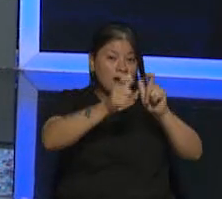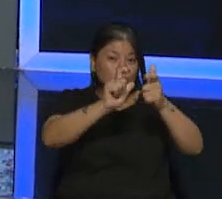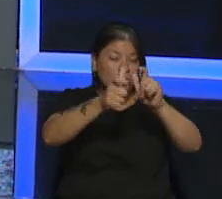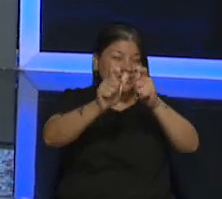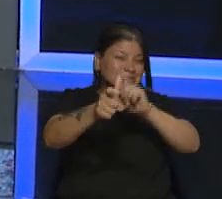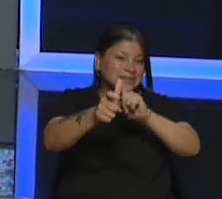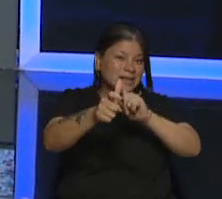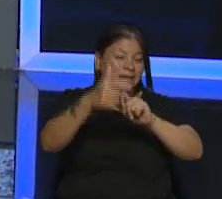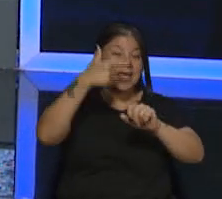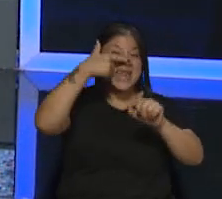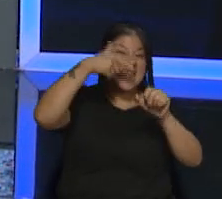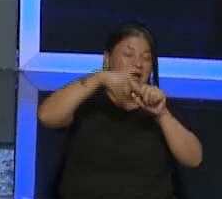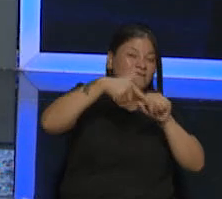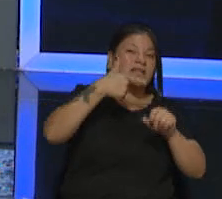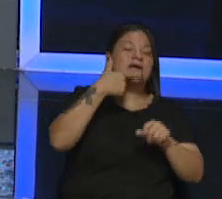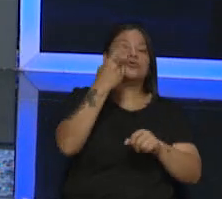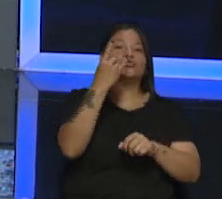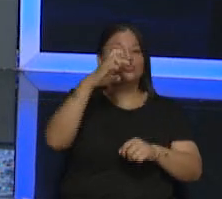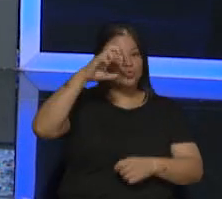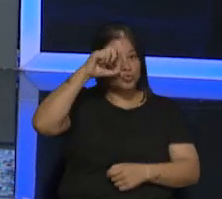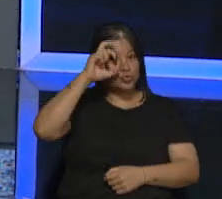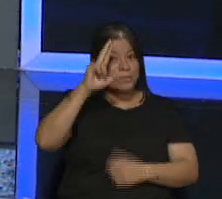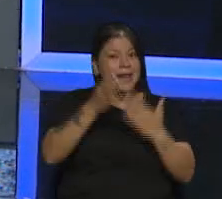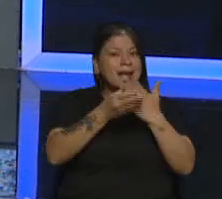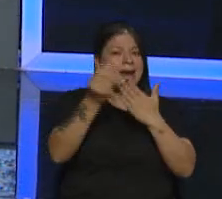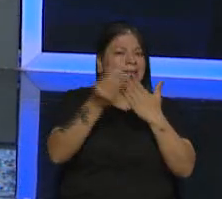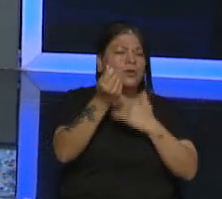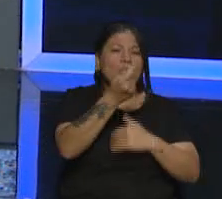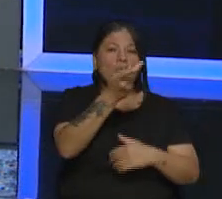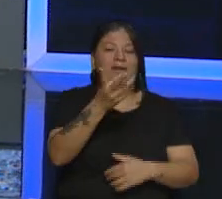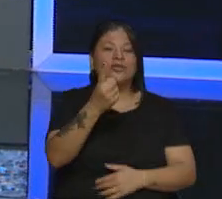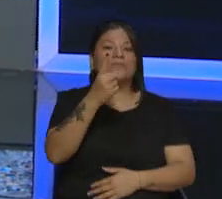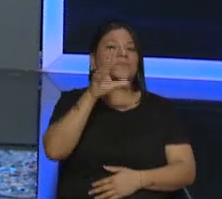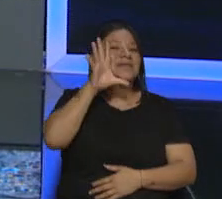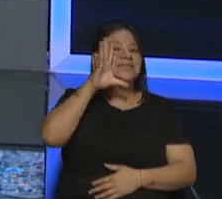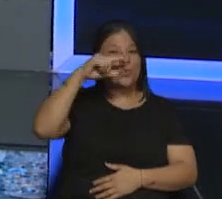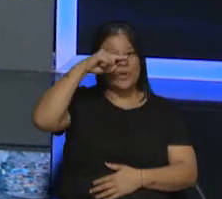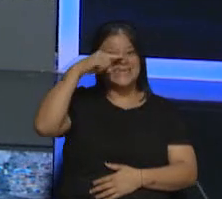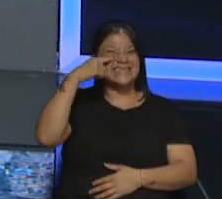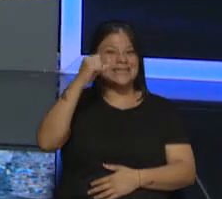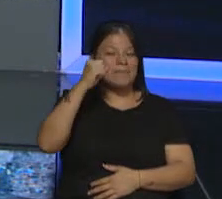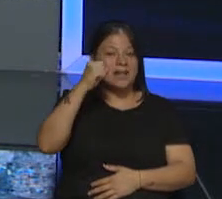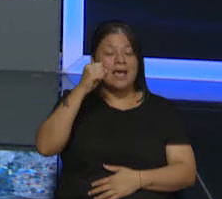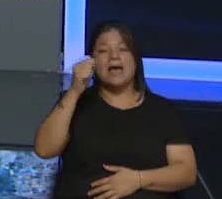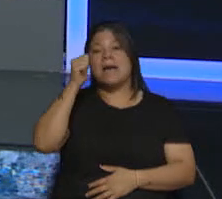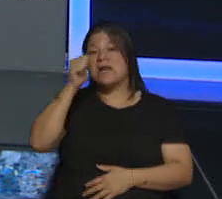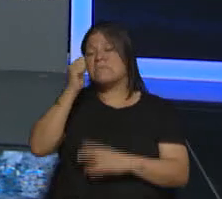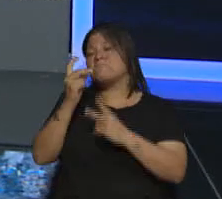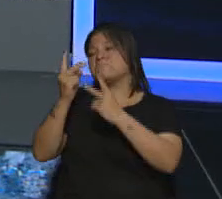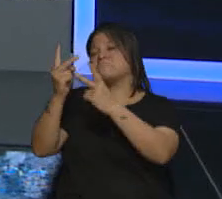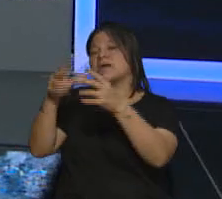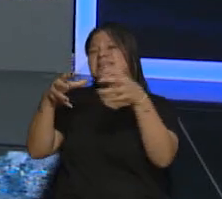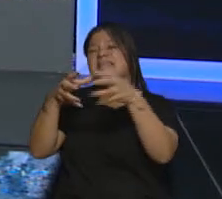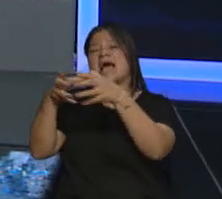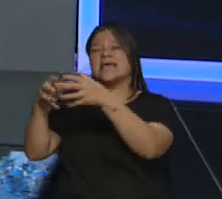combustible, nafta super, 57 mil pesos. Si tenés que ir a Mar del Plata, le calculamos unos cuatro